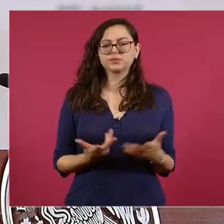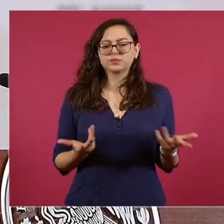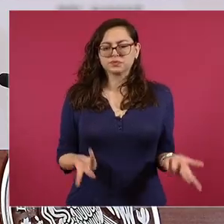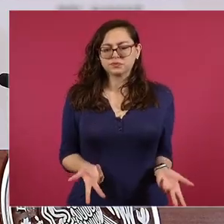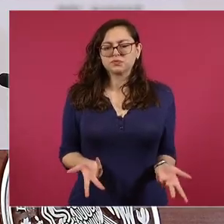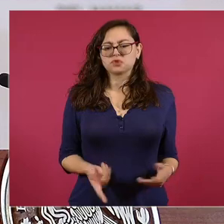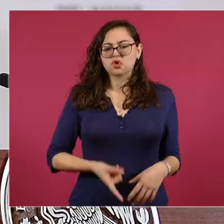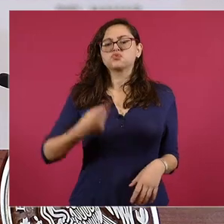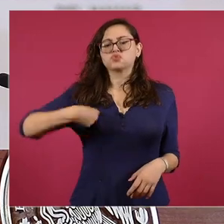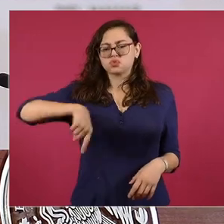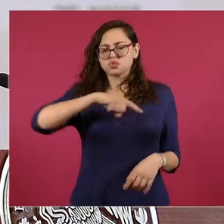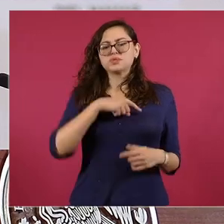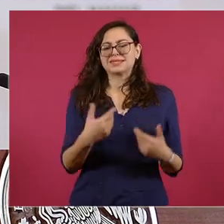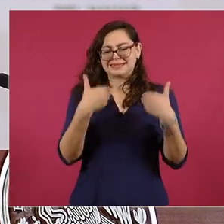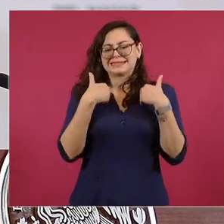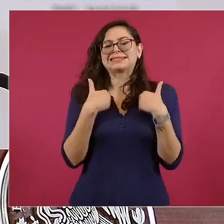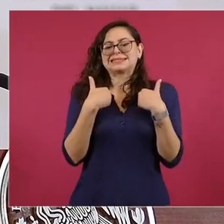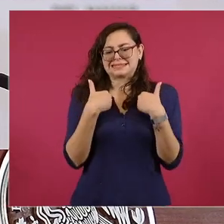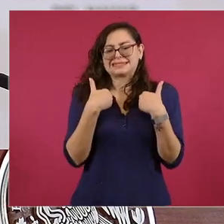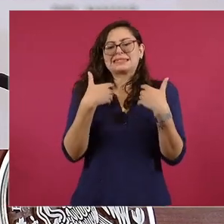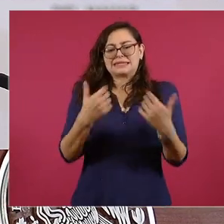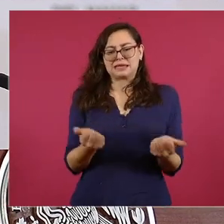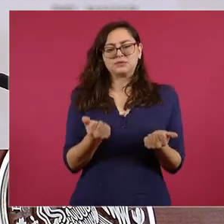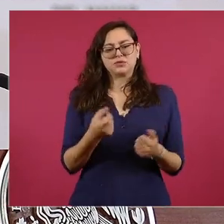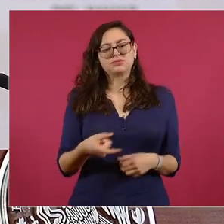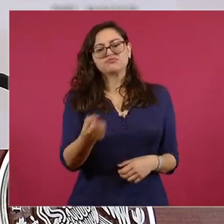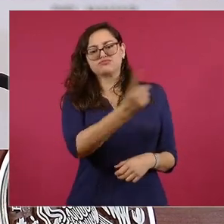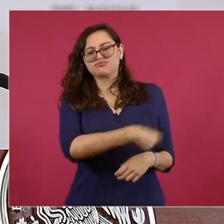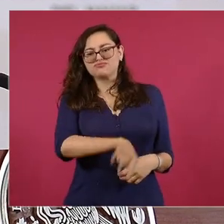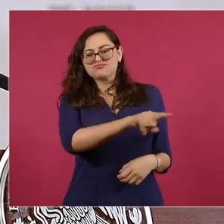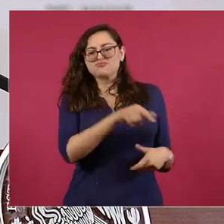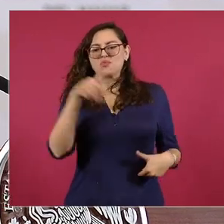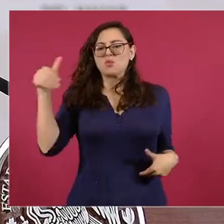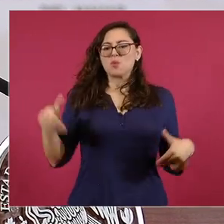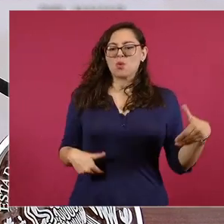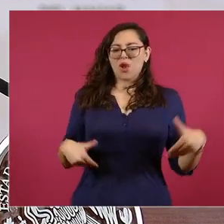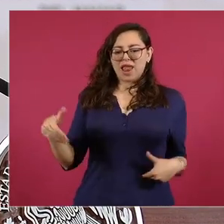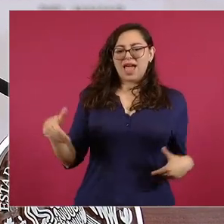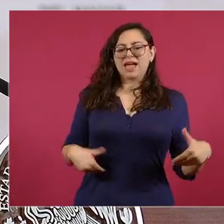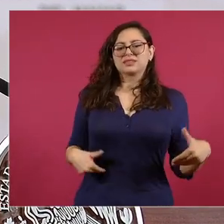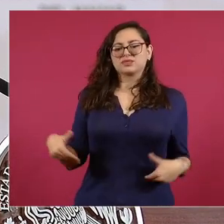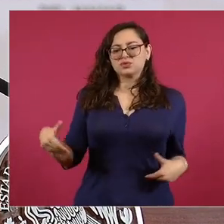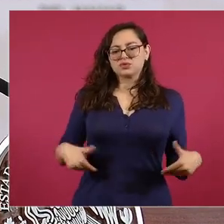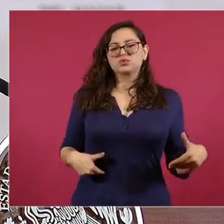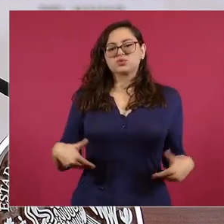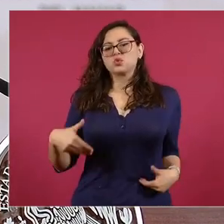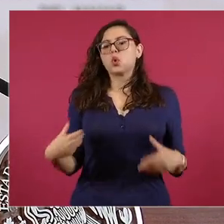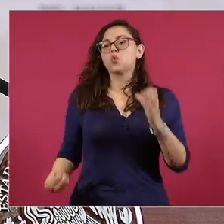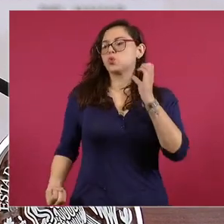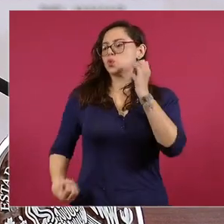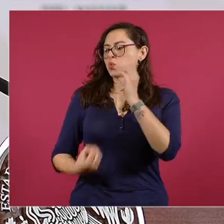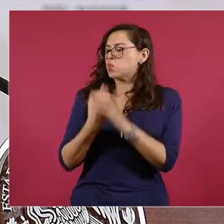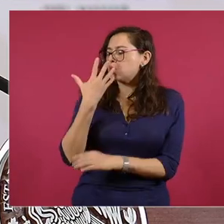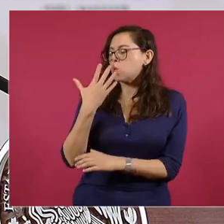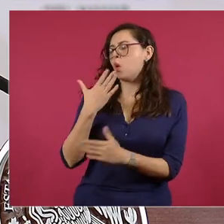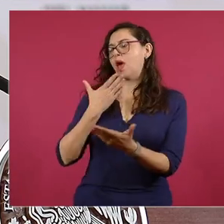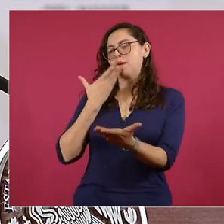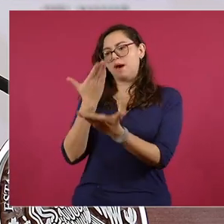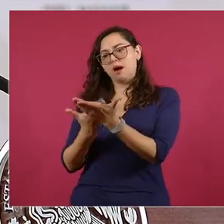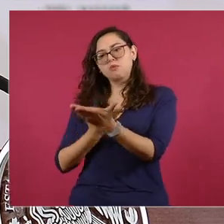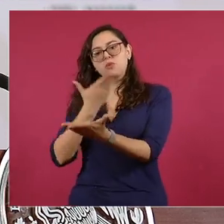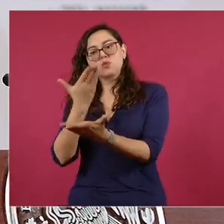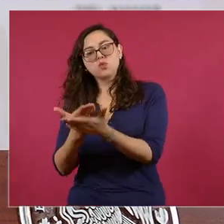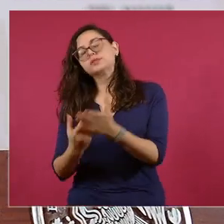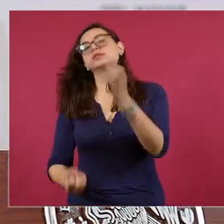que estén molestos por la política que estamos